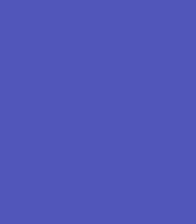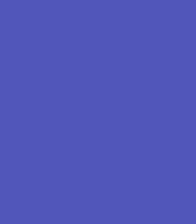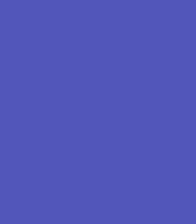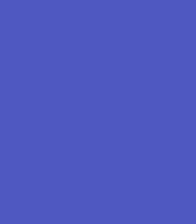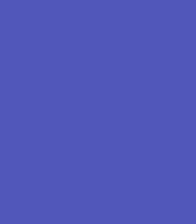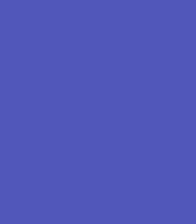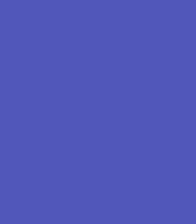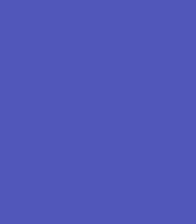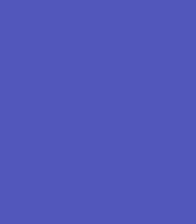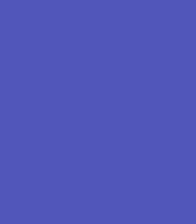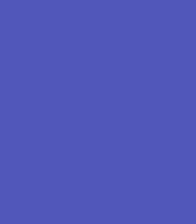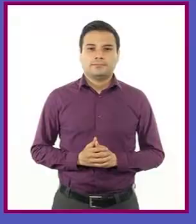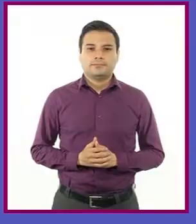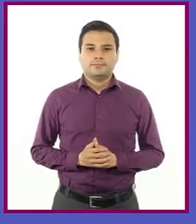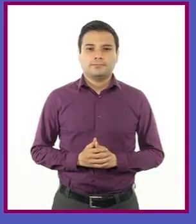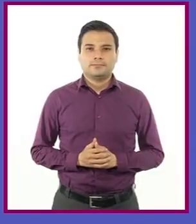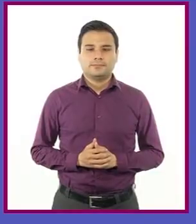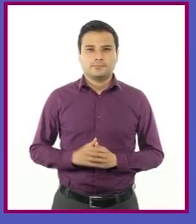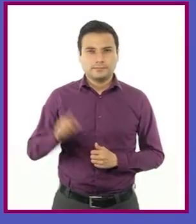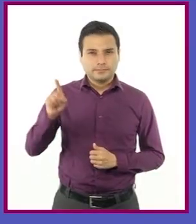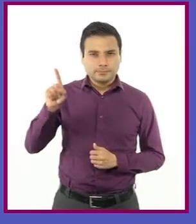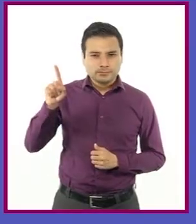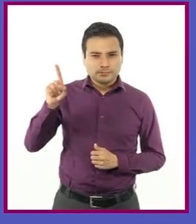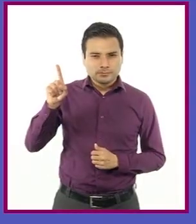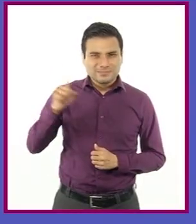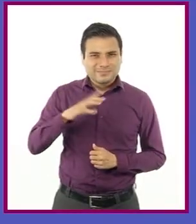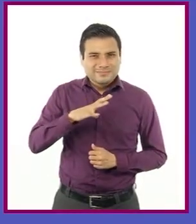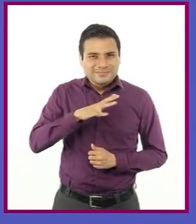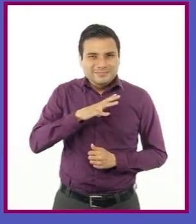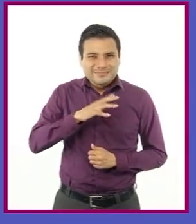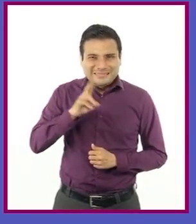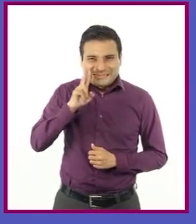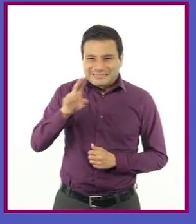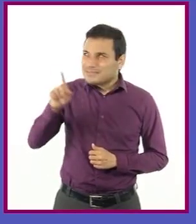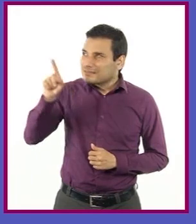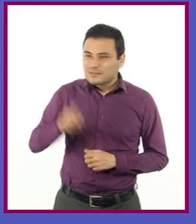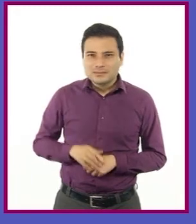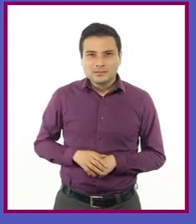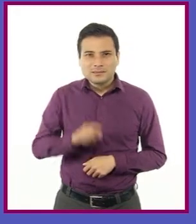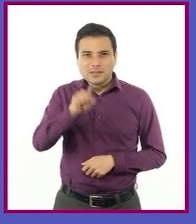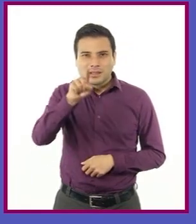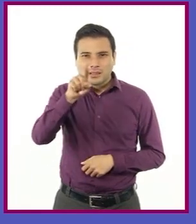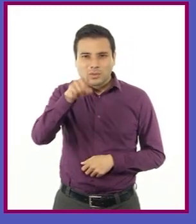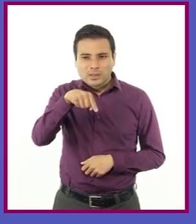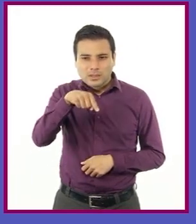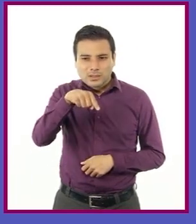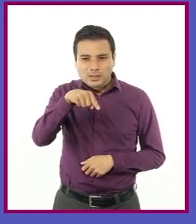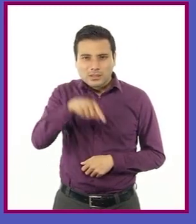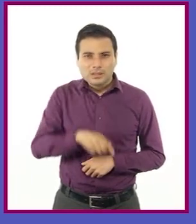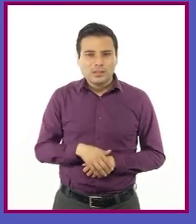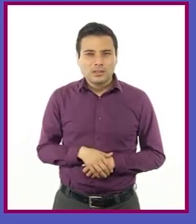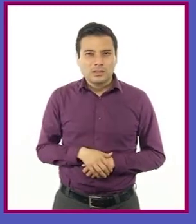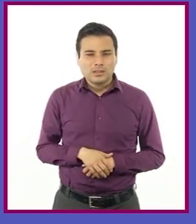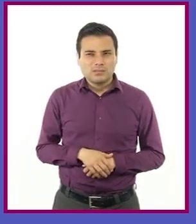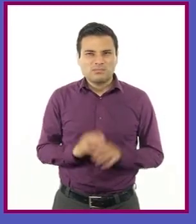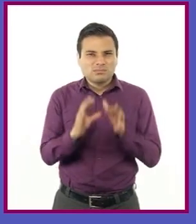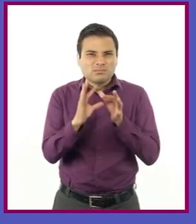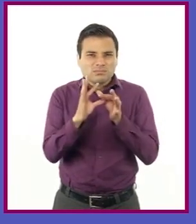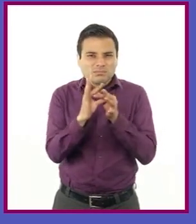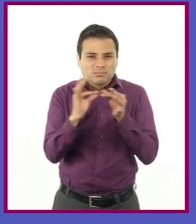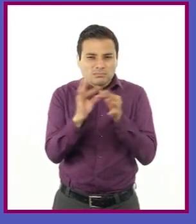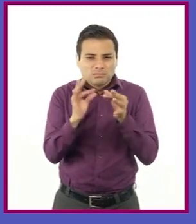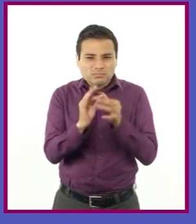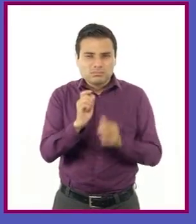Aquí veo otro signo de puntuación, profesora. La barra diagonal. ¡Uy! ¿Nos puede explicar